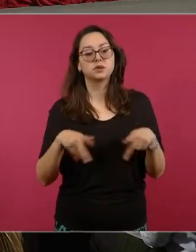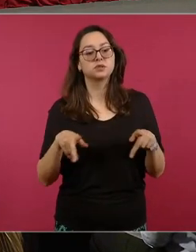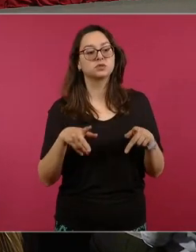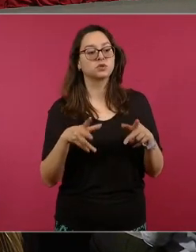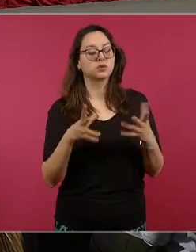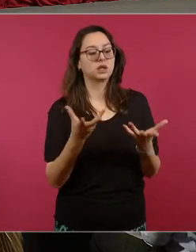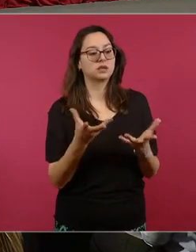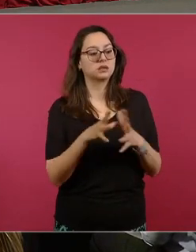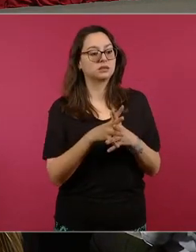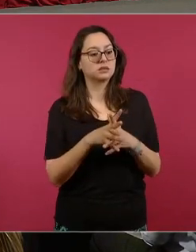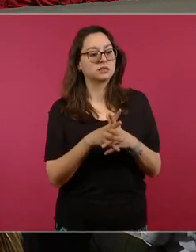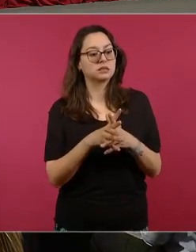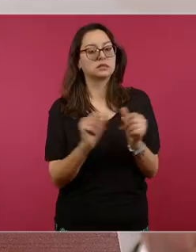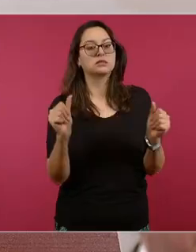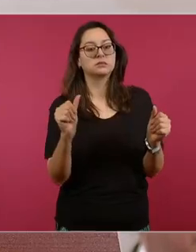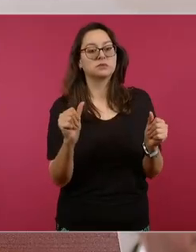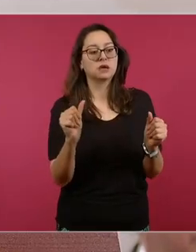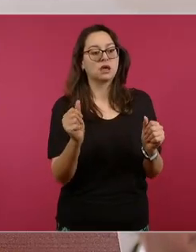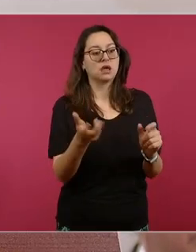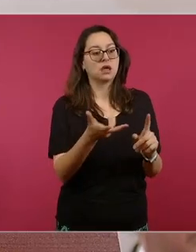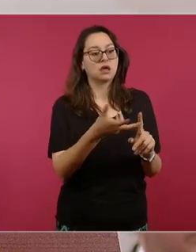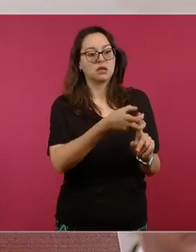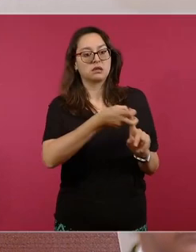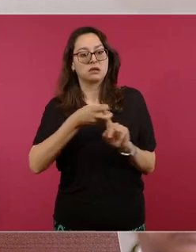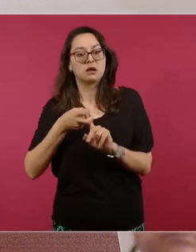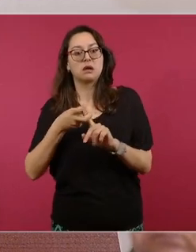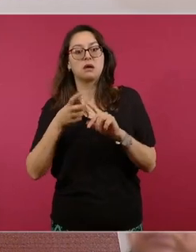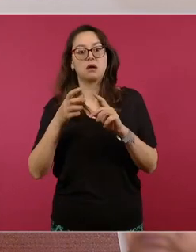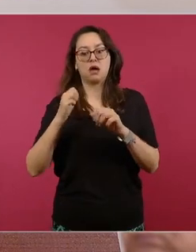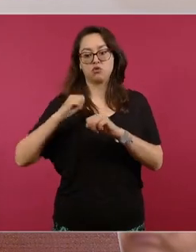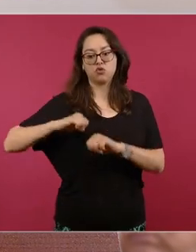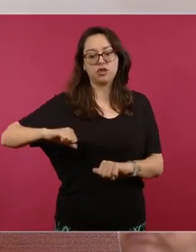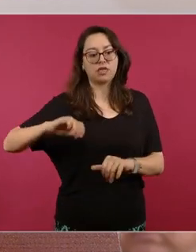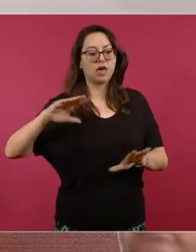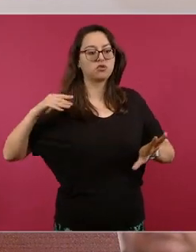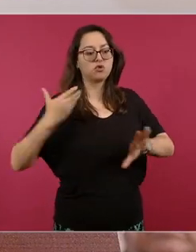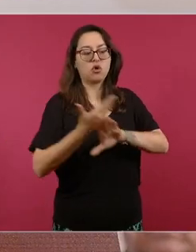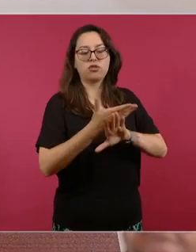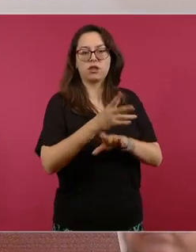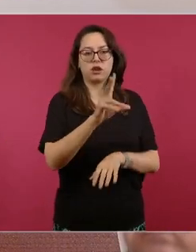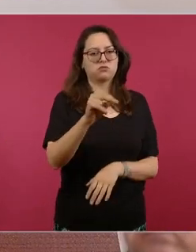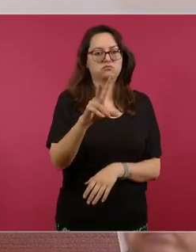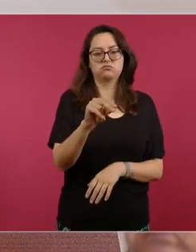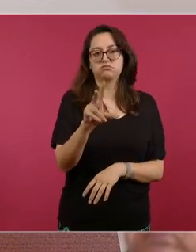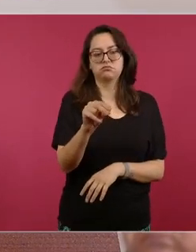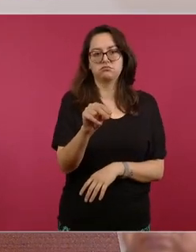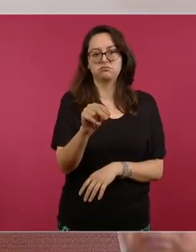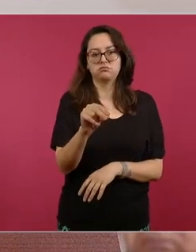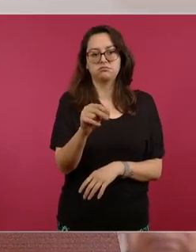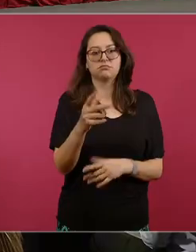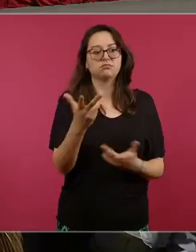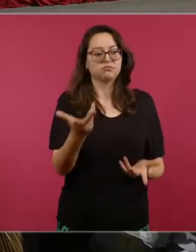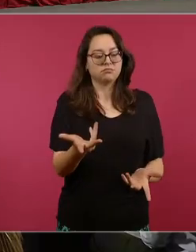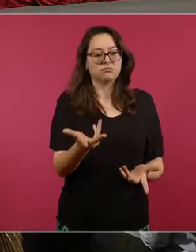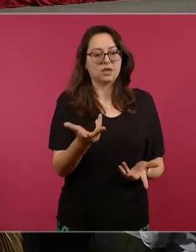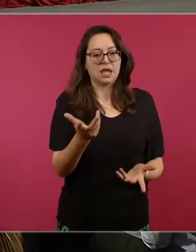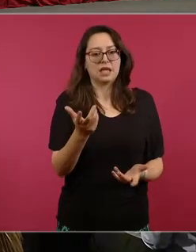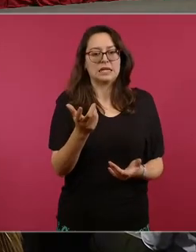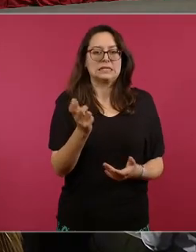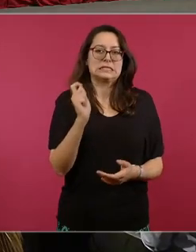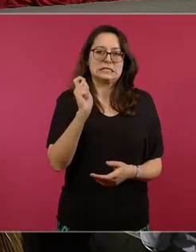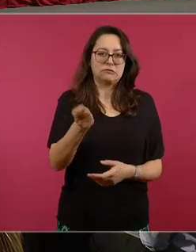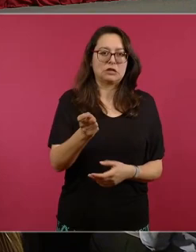particulares y no con la intervención de alguna autoridad respecto a los resultados que hemos tenido